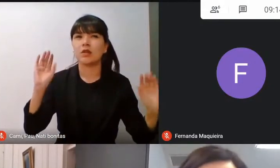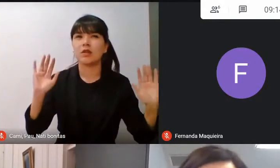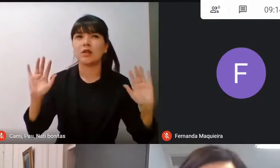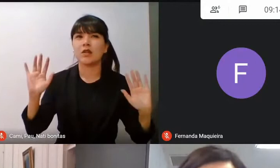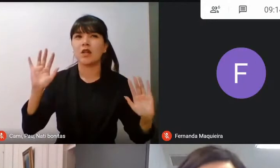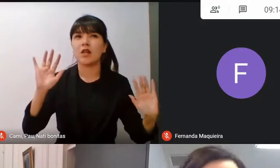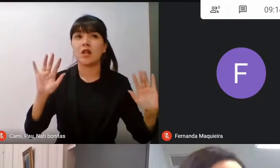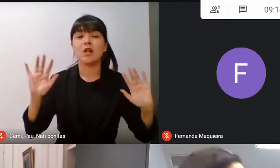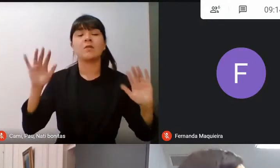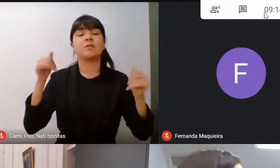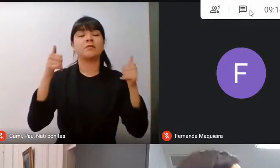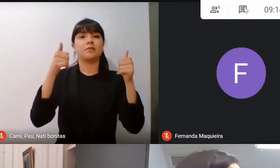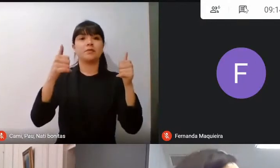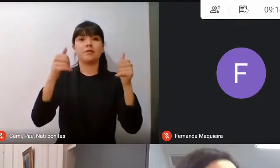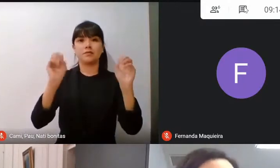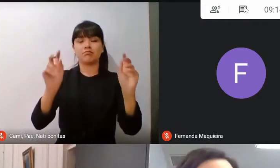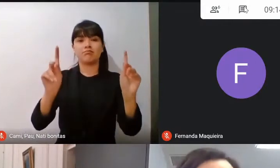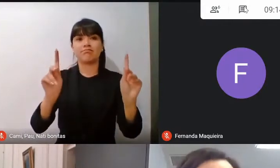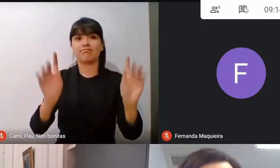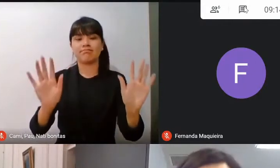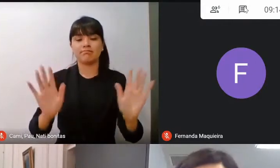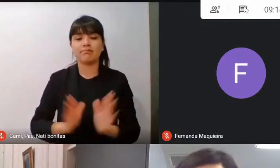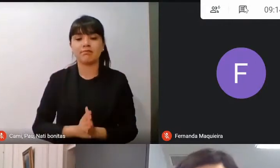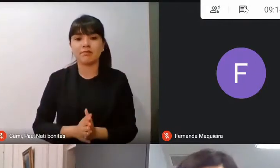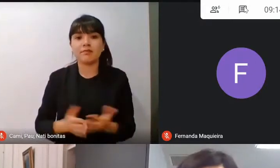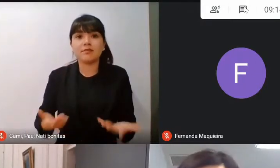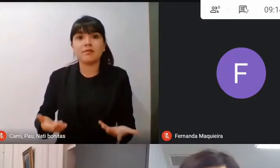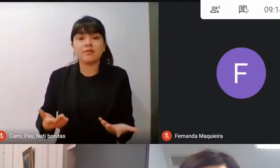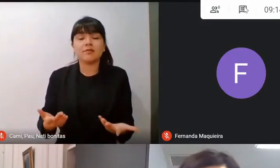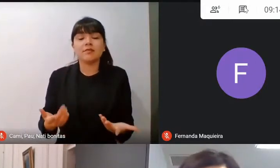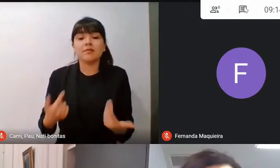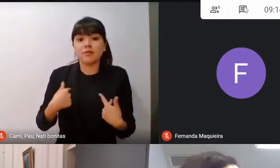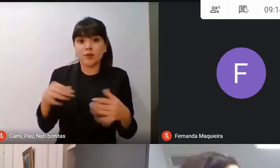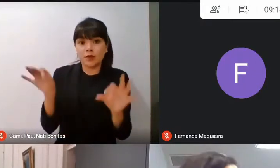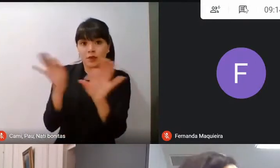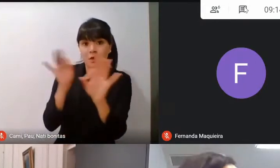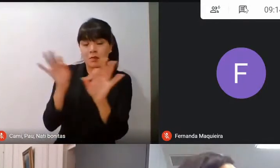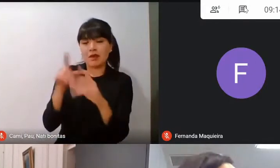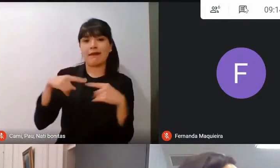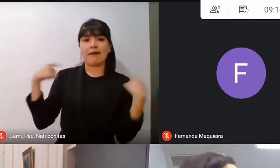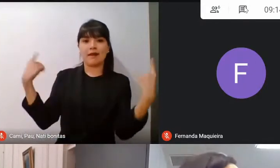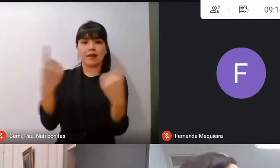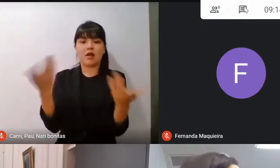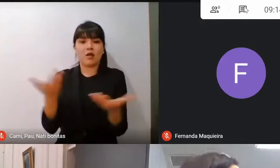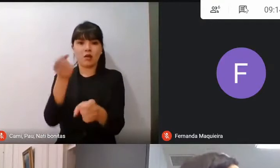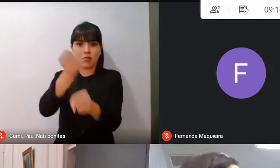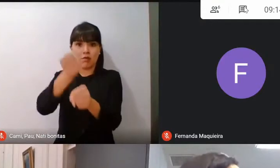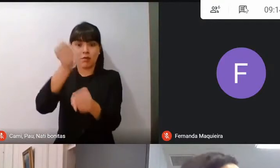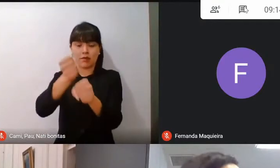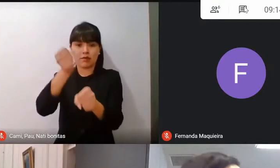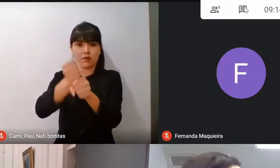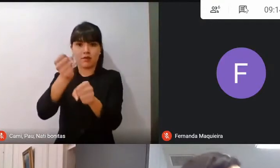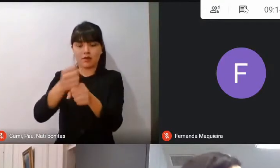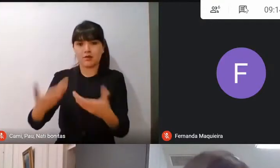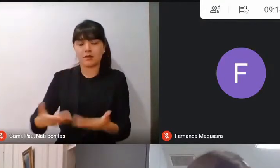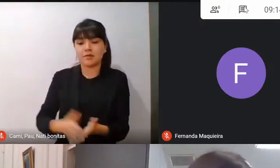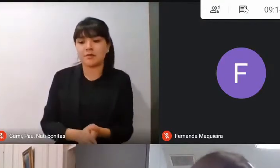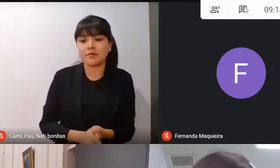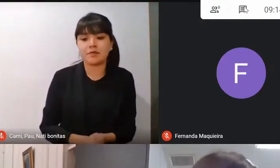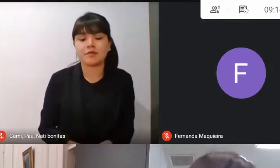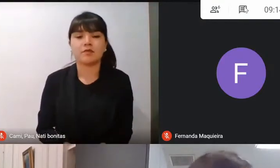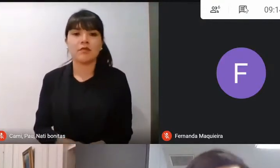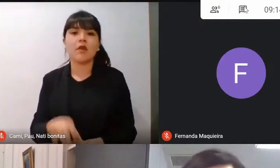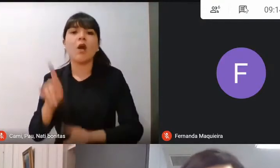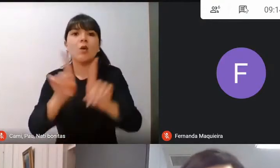Bien, entonces les explico en términos bien generales la modalidad de trabajo. Para que no se